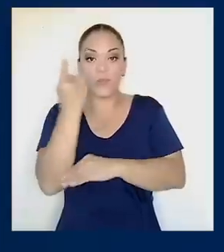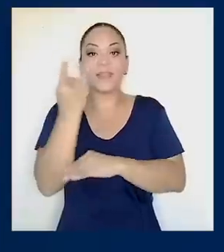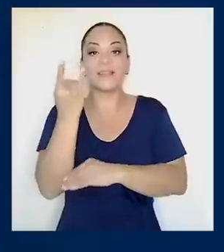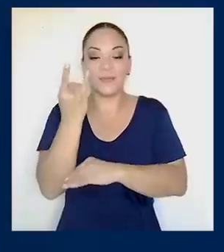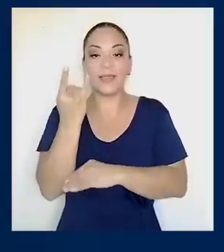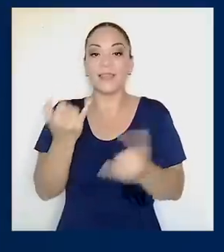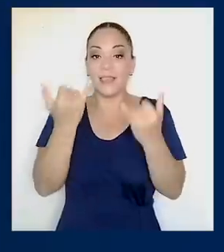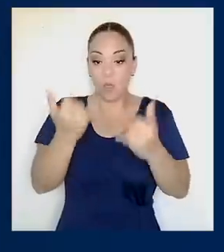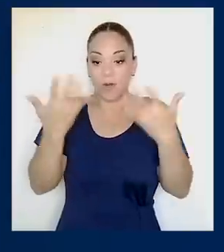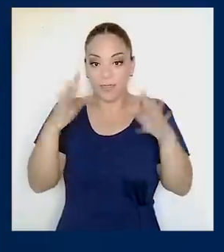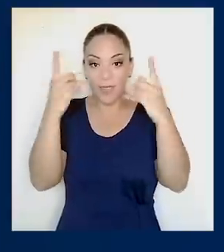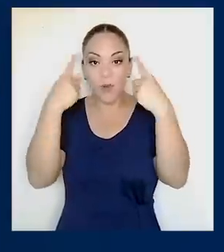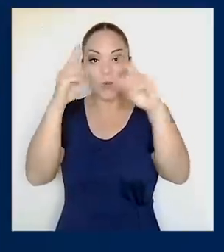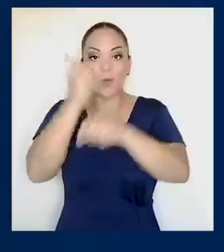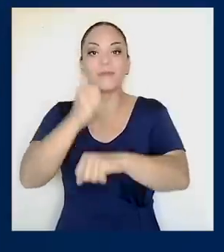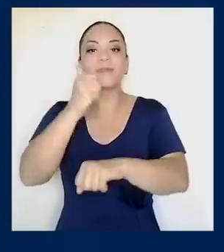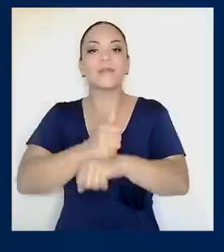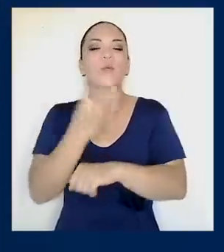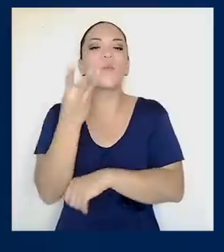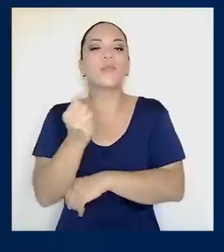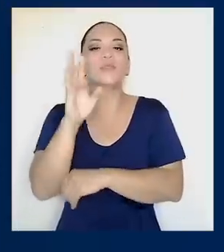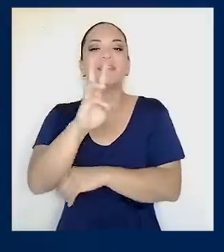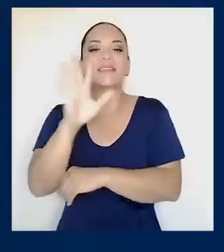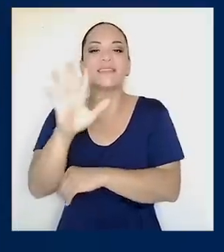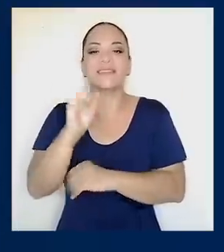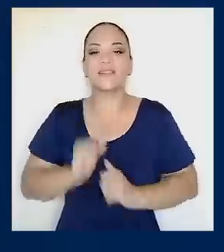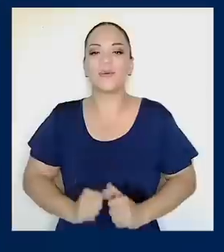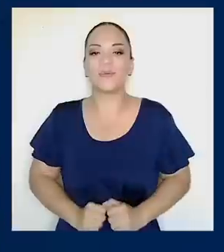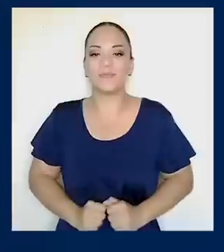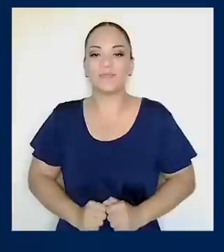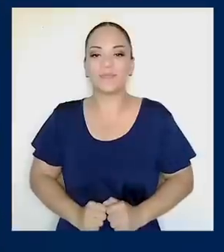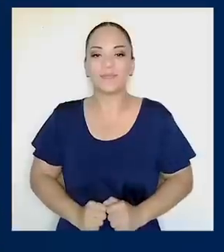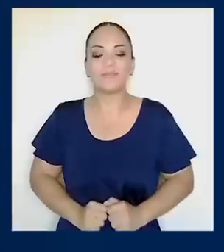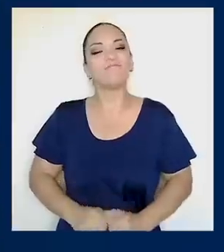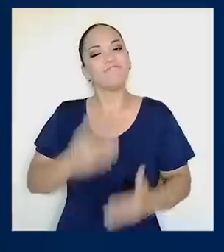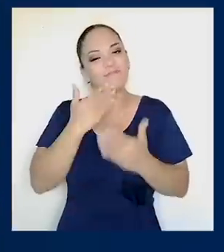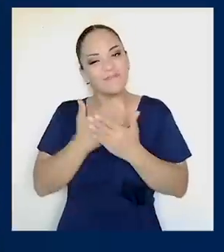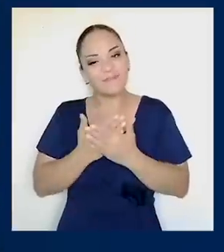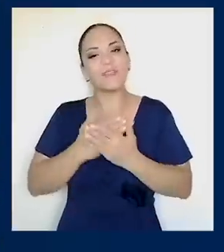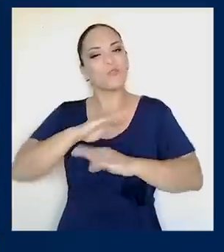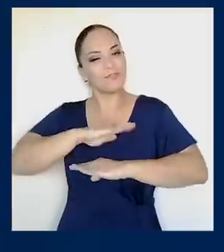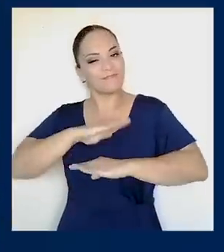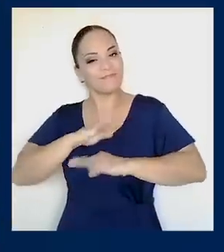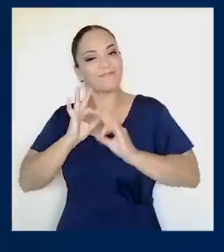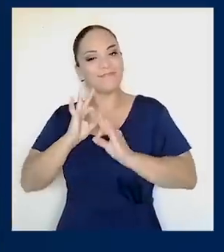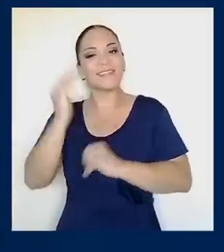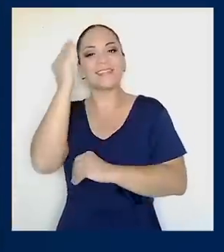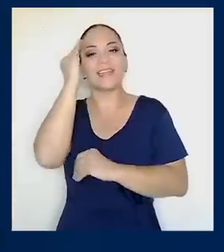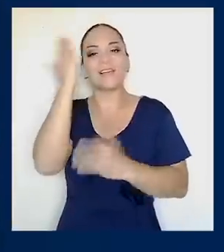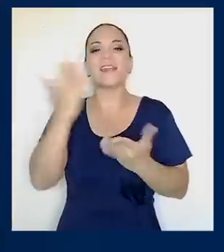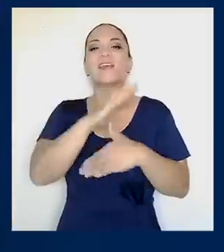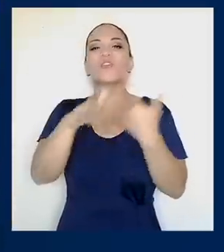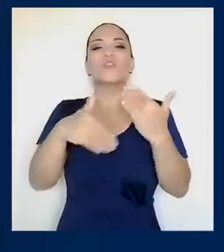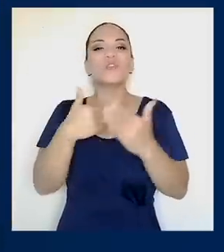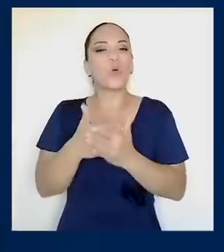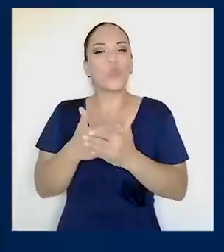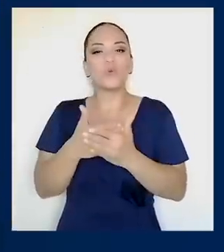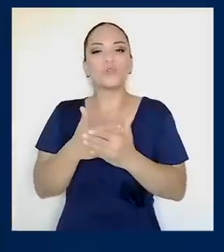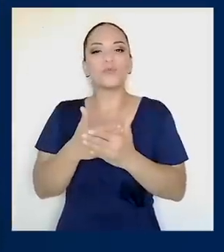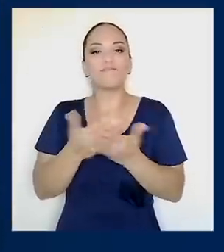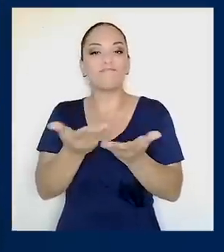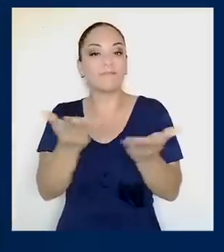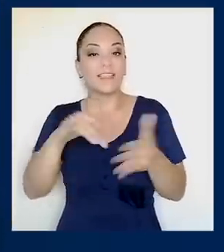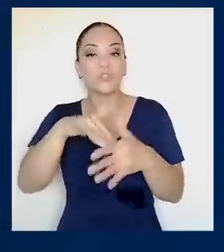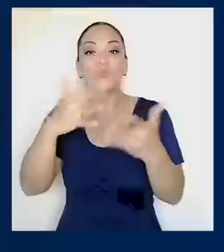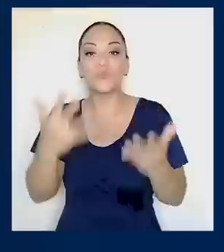y que hoy ya están conectados suman 65. Es muy gratificante saber que todos estos